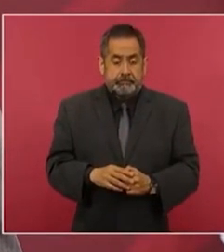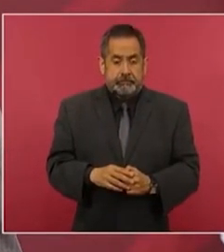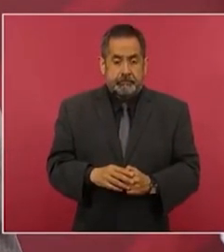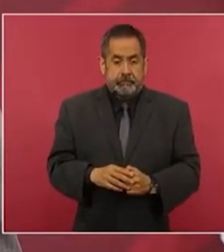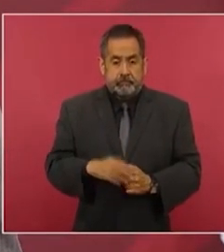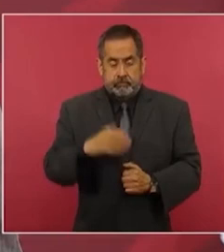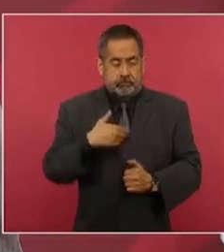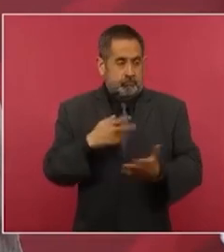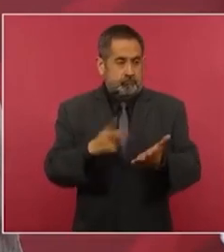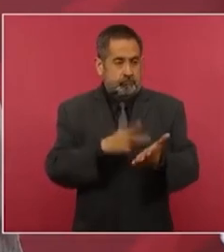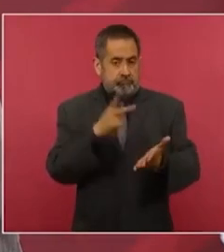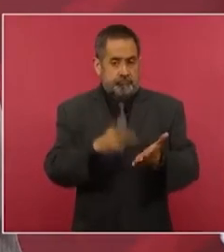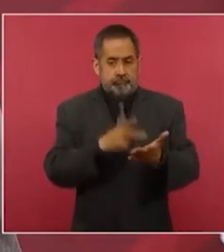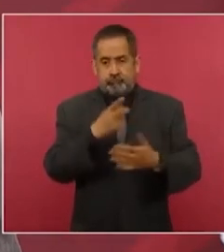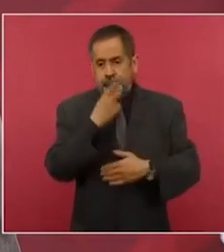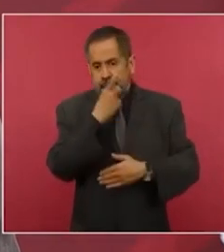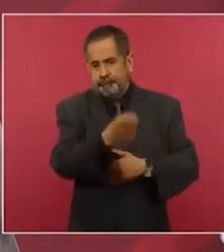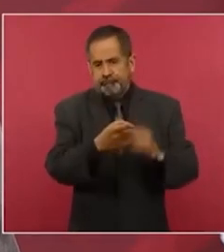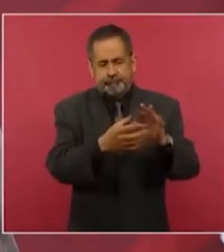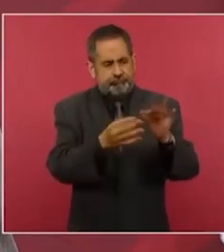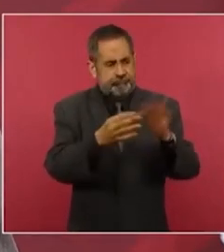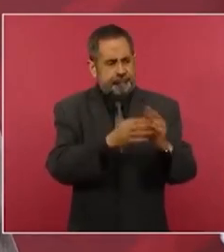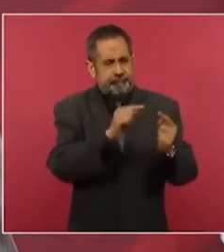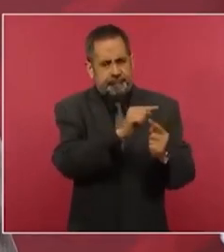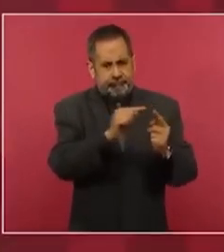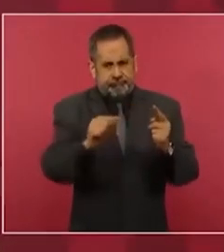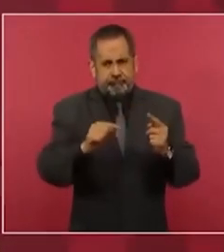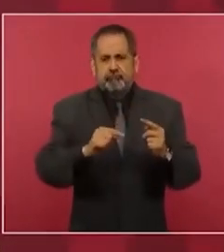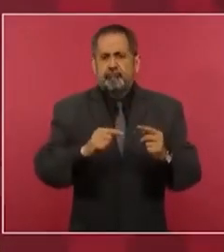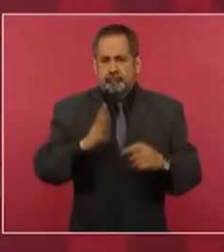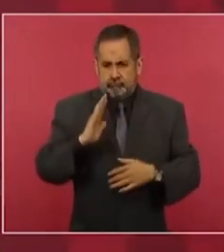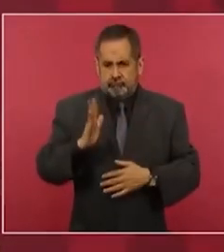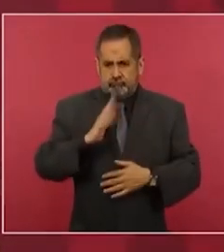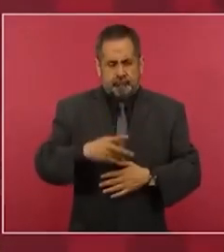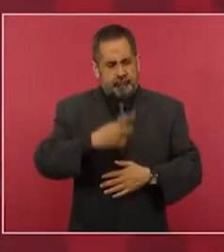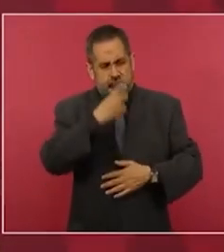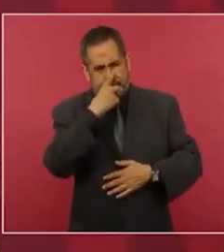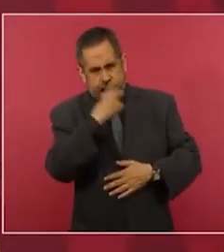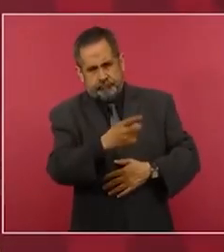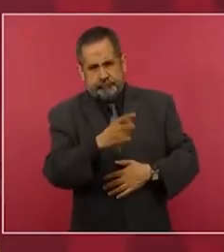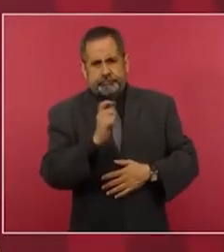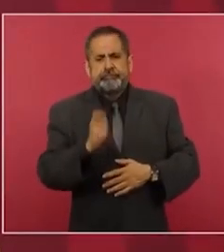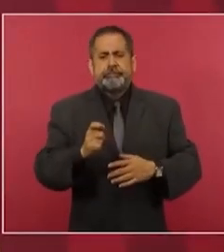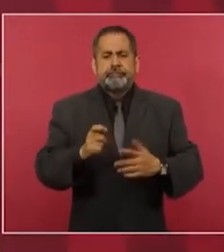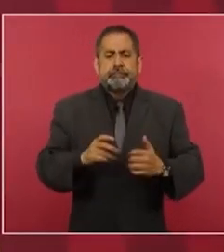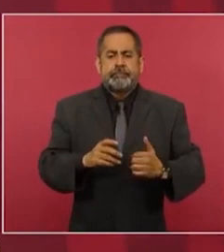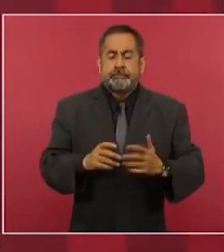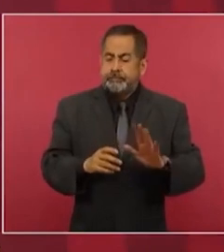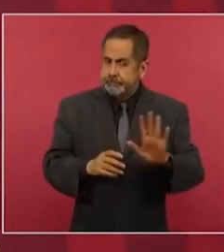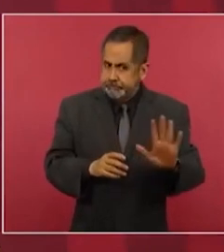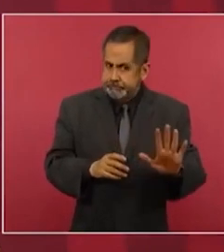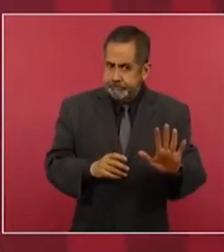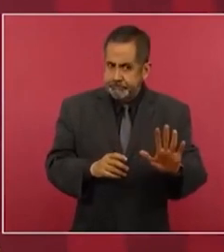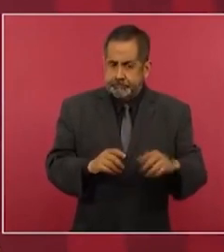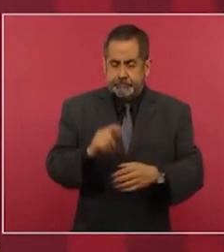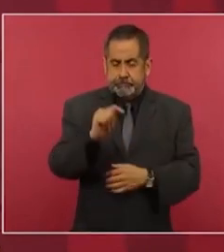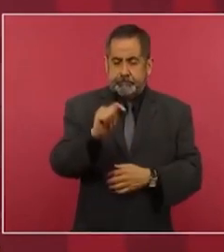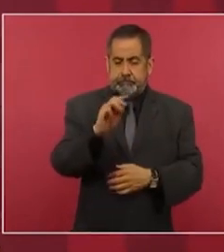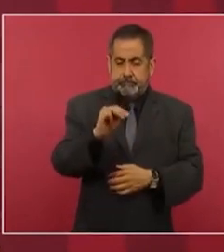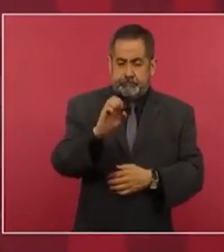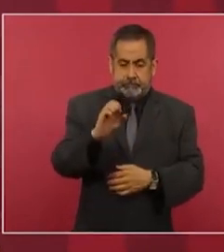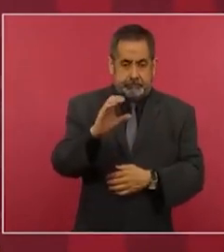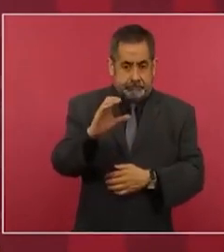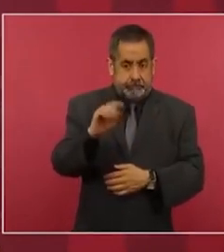he dicho a quienes hacen este planteamiento de que en el tratado hay un capítulo